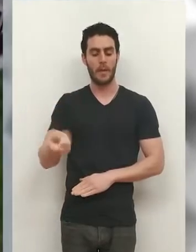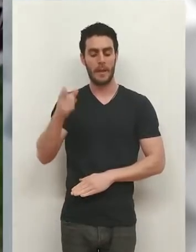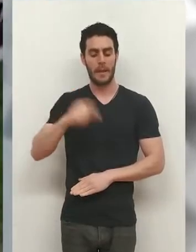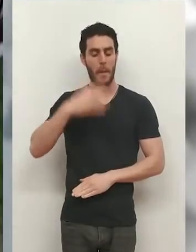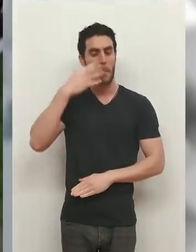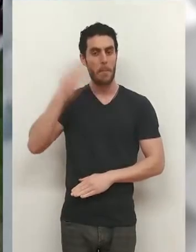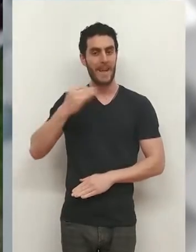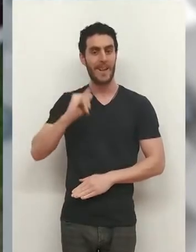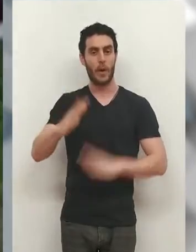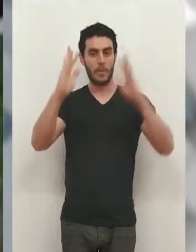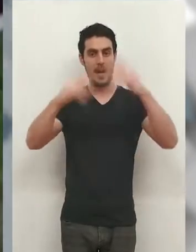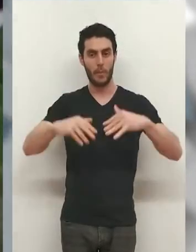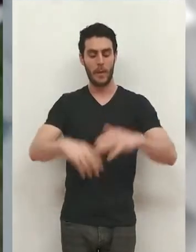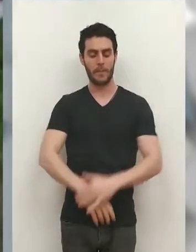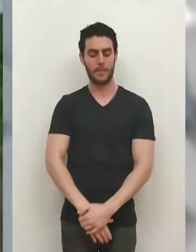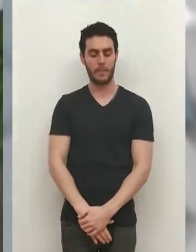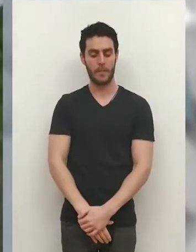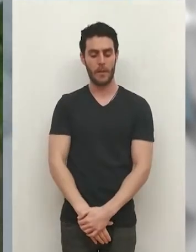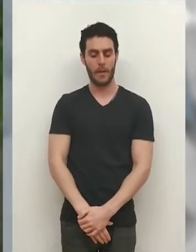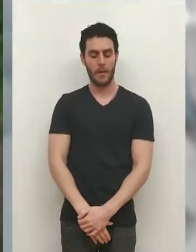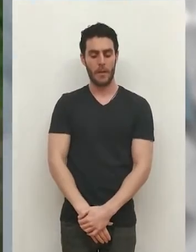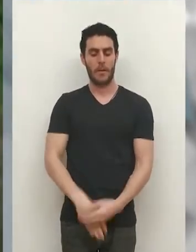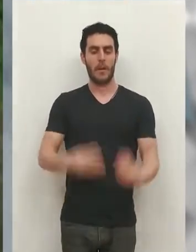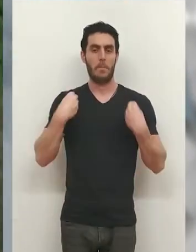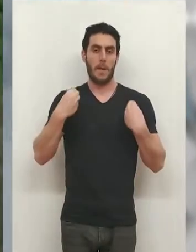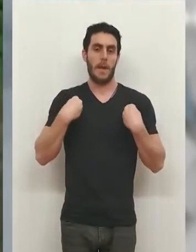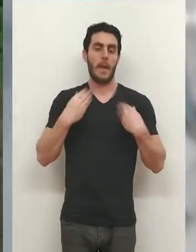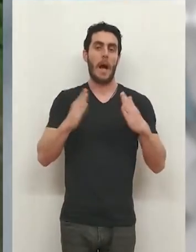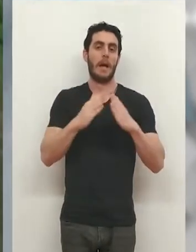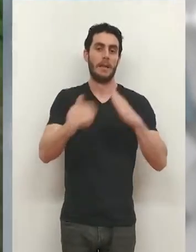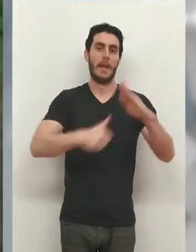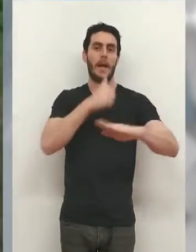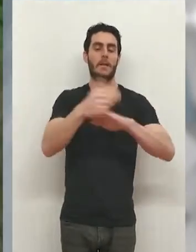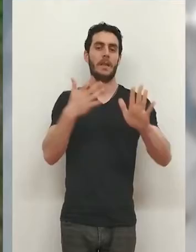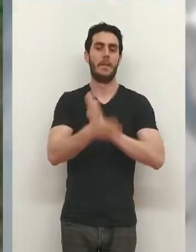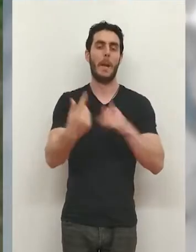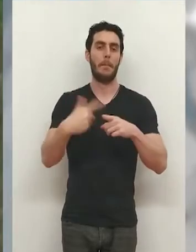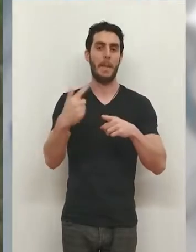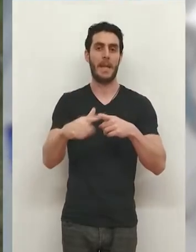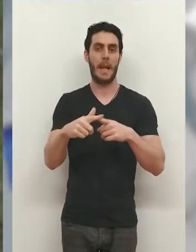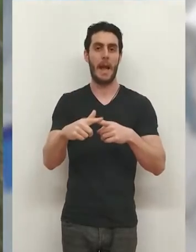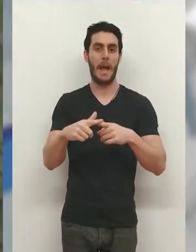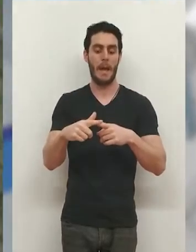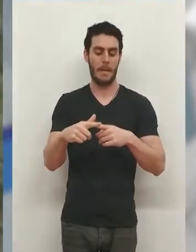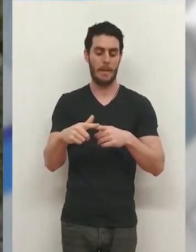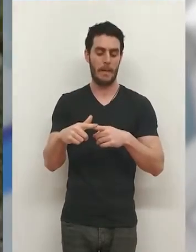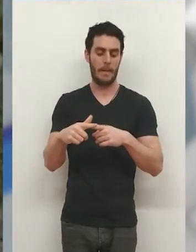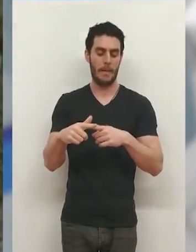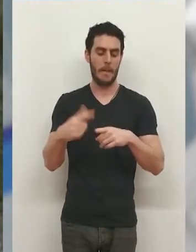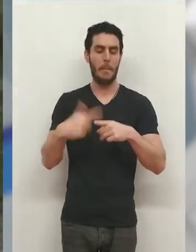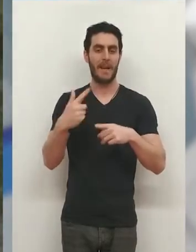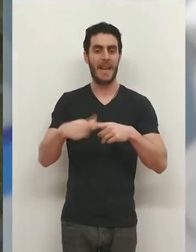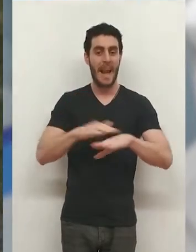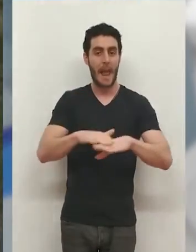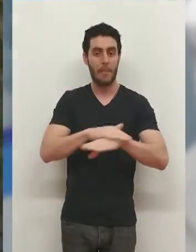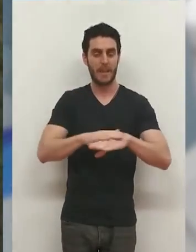y existe riesgo de derrumbe. Lo que sucede en la vivienda de arriba es un descalce de los materiales que